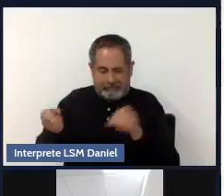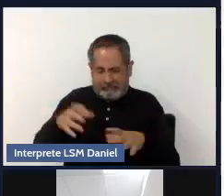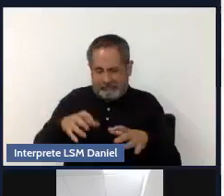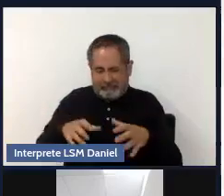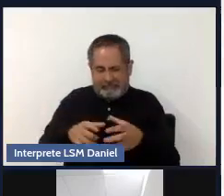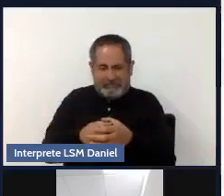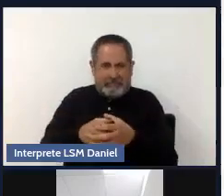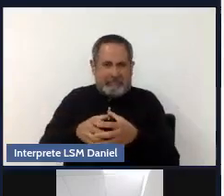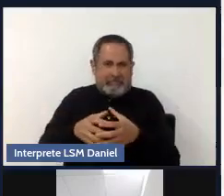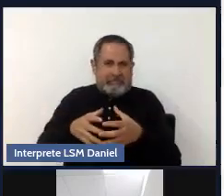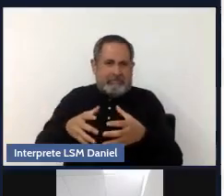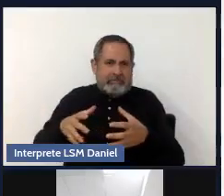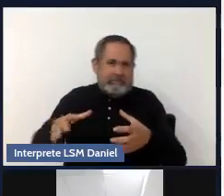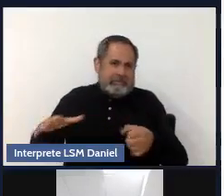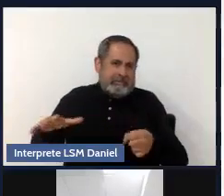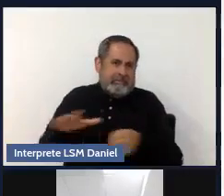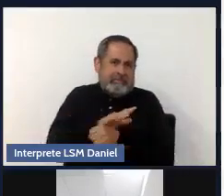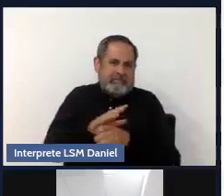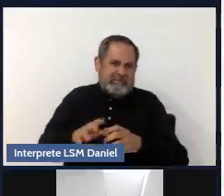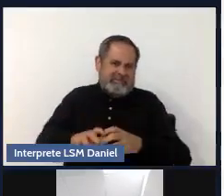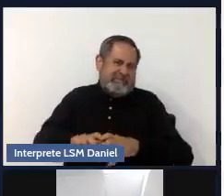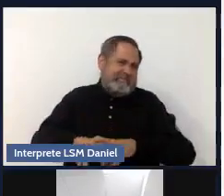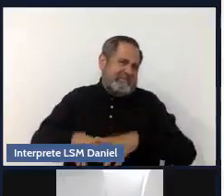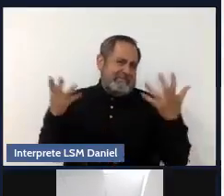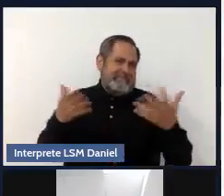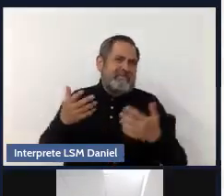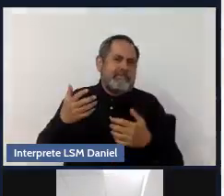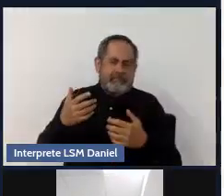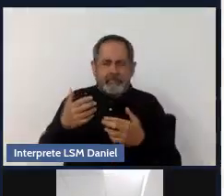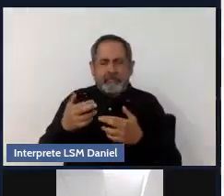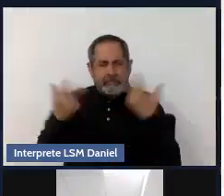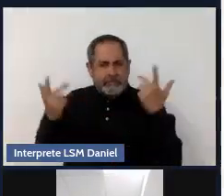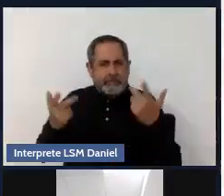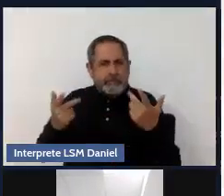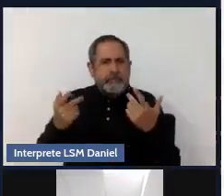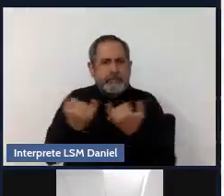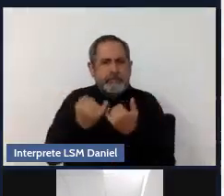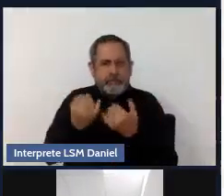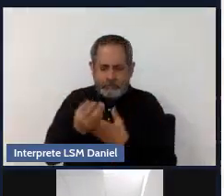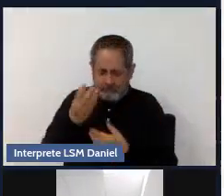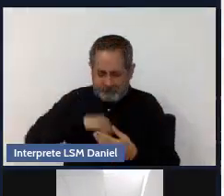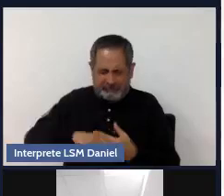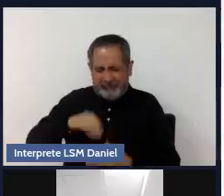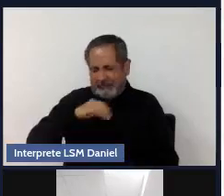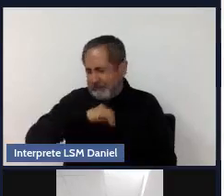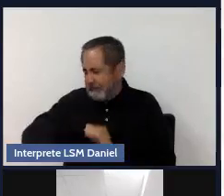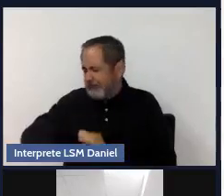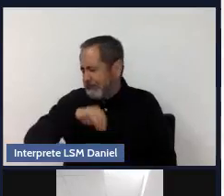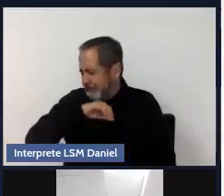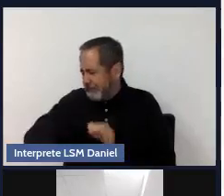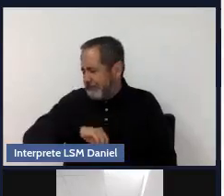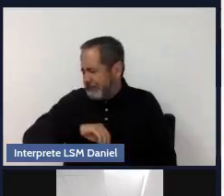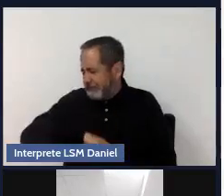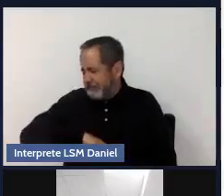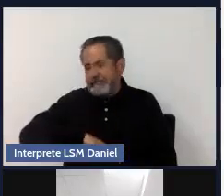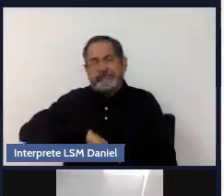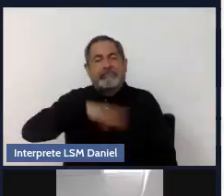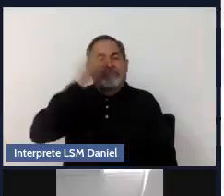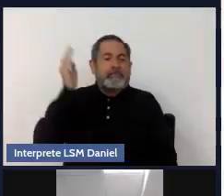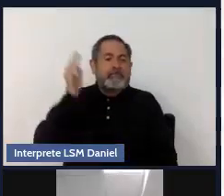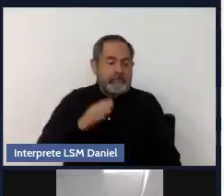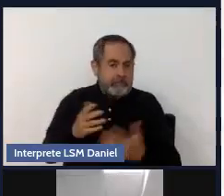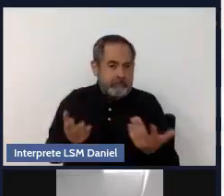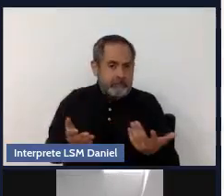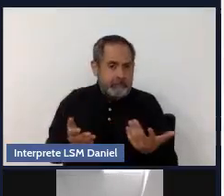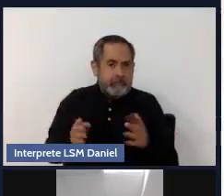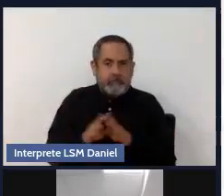ya no cabe más y por más que la apretemos y le queramos meter más, ya no, ya no cabe, ¿no? Entonces, ya no puede